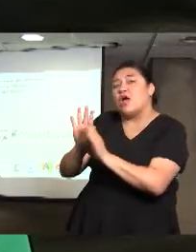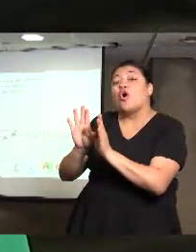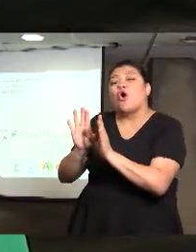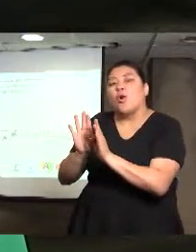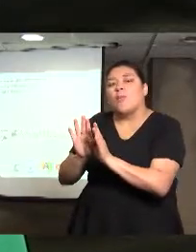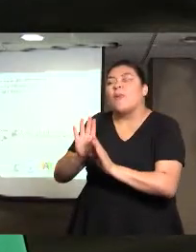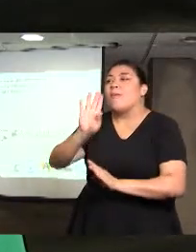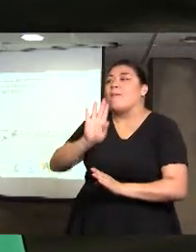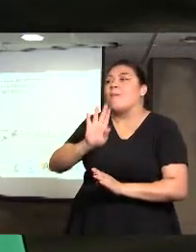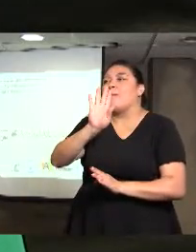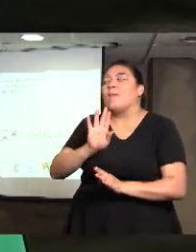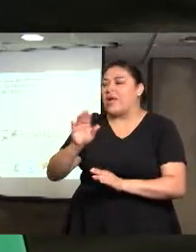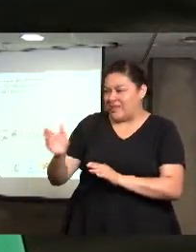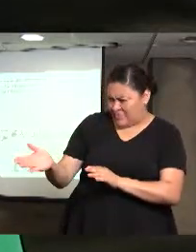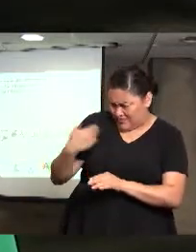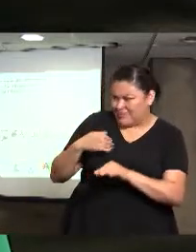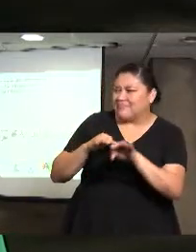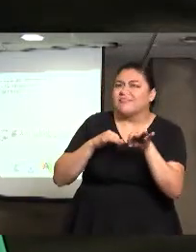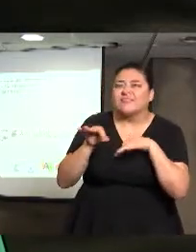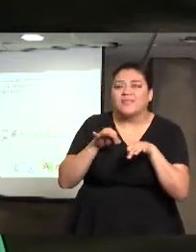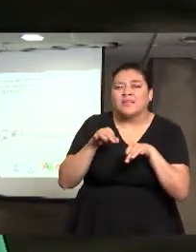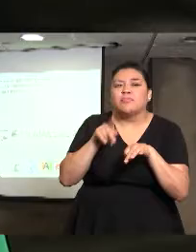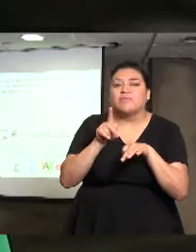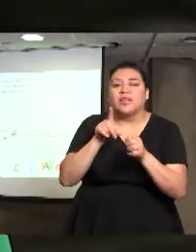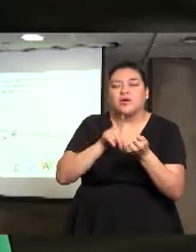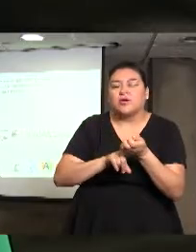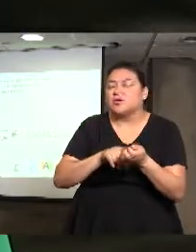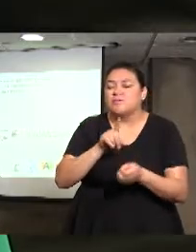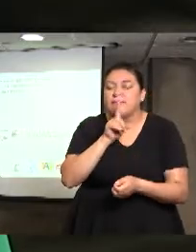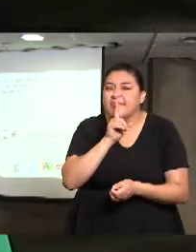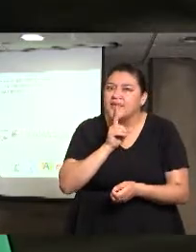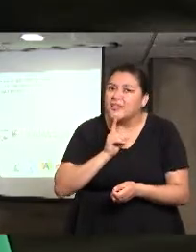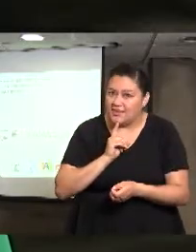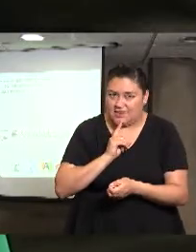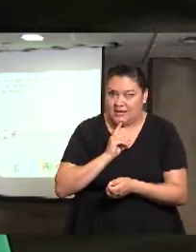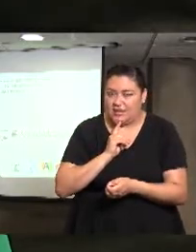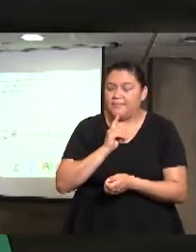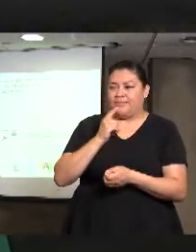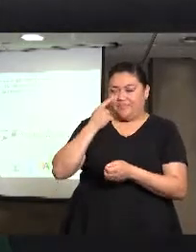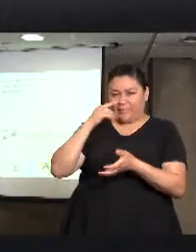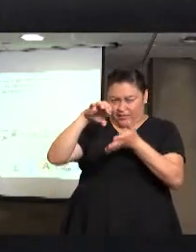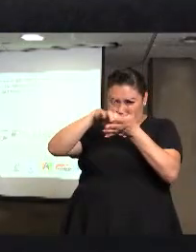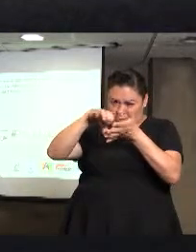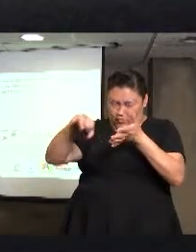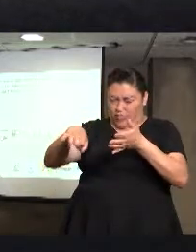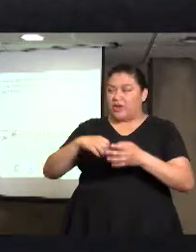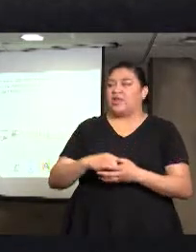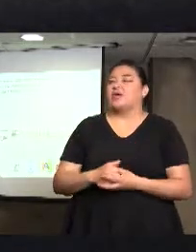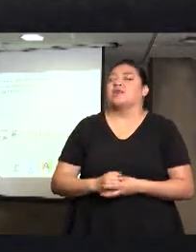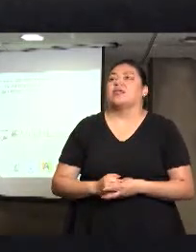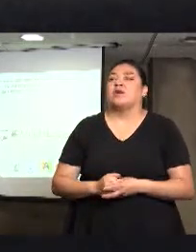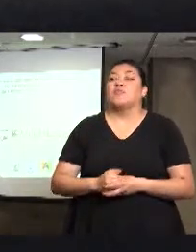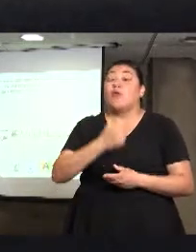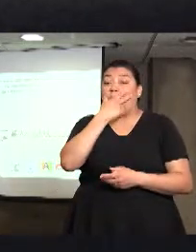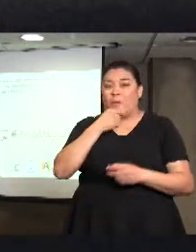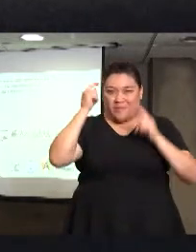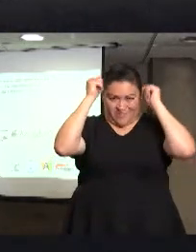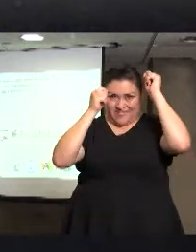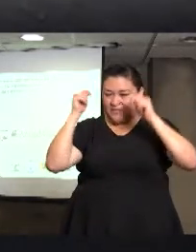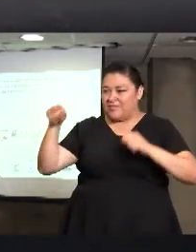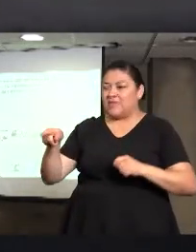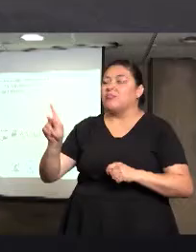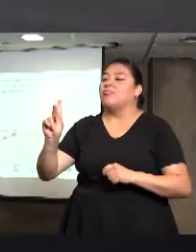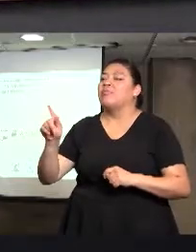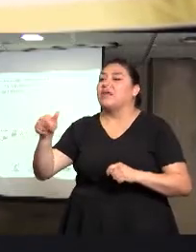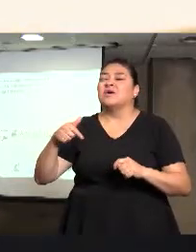son propuestas de trabajo falsas, es como le decía un amigo de la Secretaría de Turismo, es la venta de